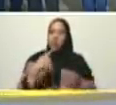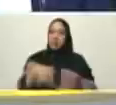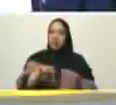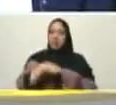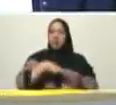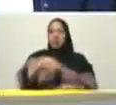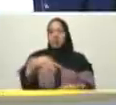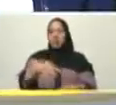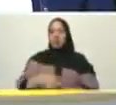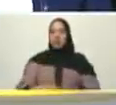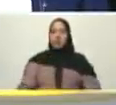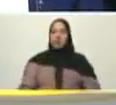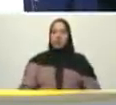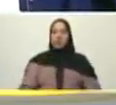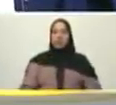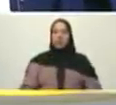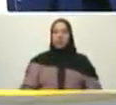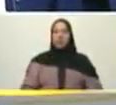adelante